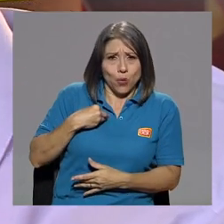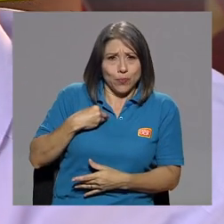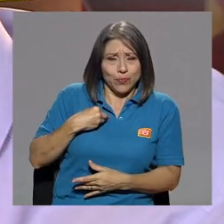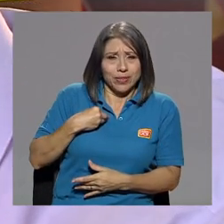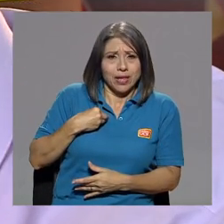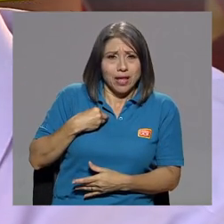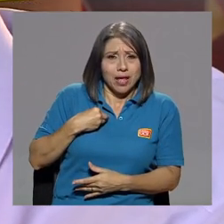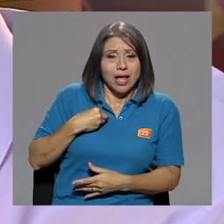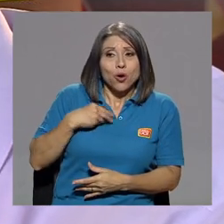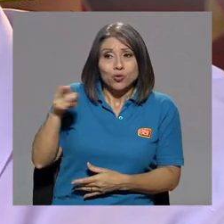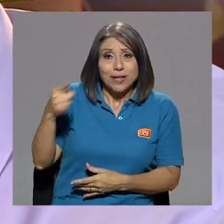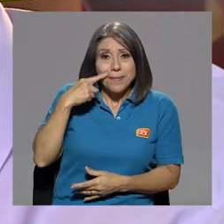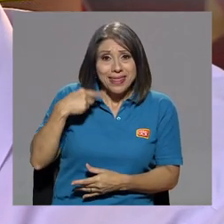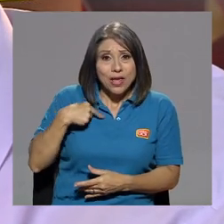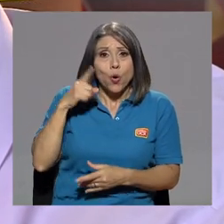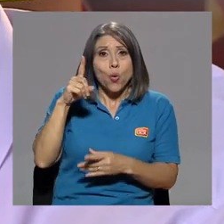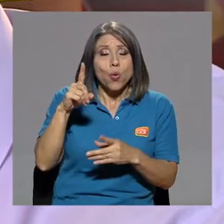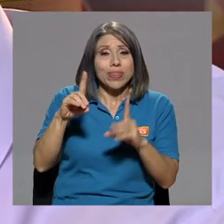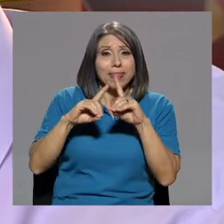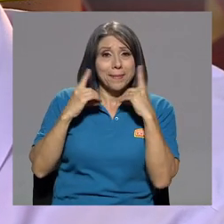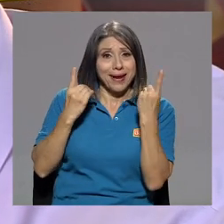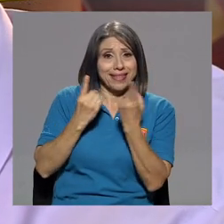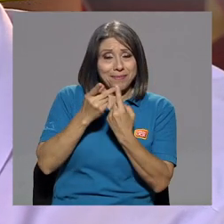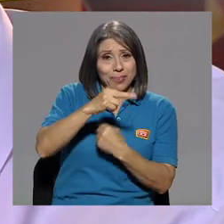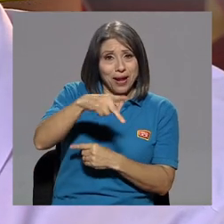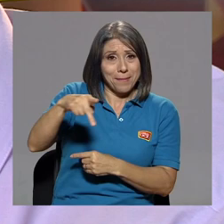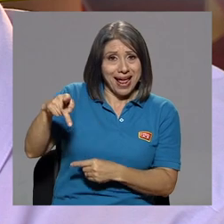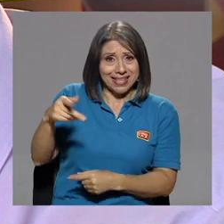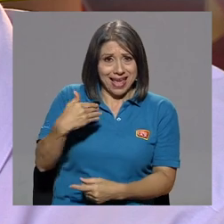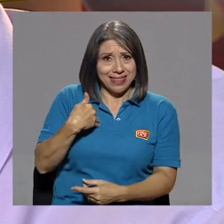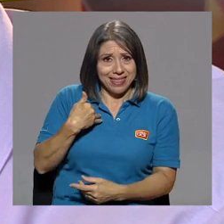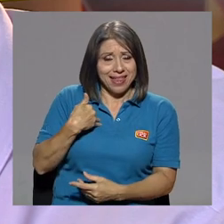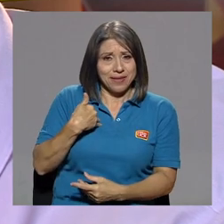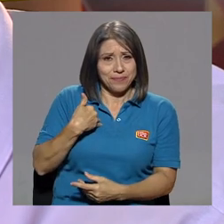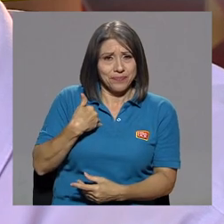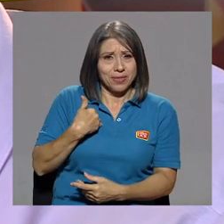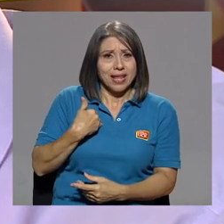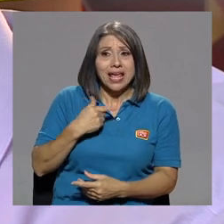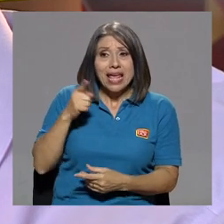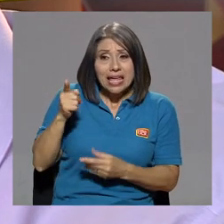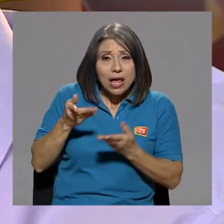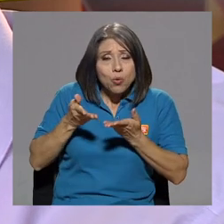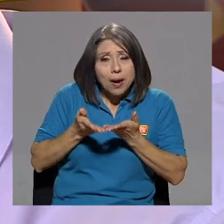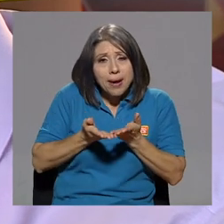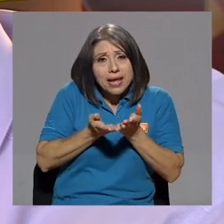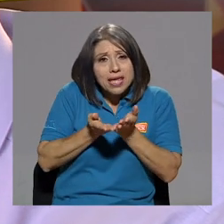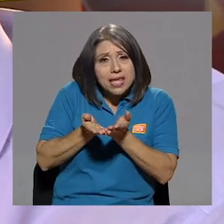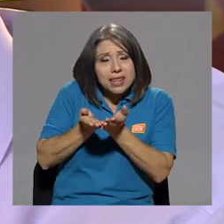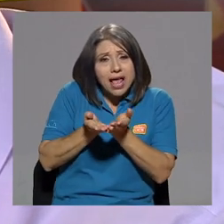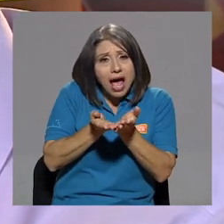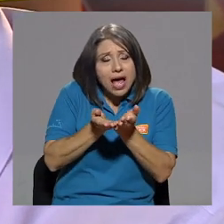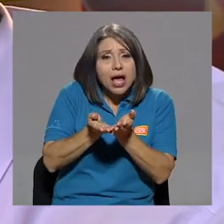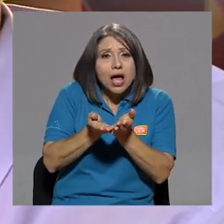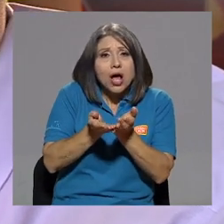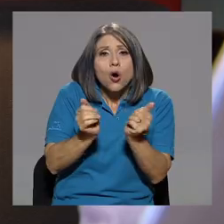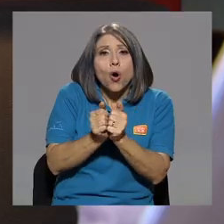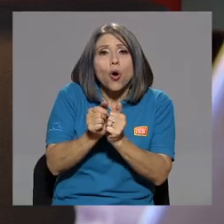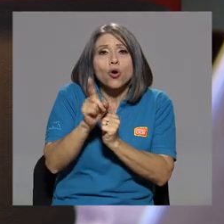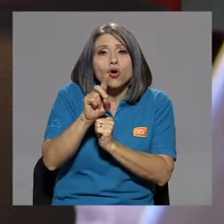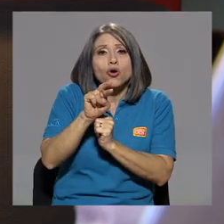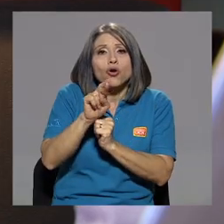dijo que tenía un apartamento en la playa, y que en ese apartamento en la playa, en una panguita, se iba con Raitico,